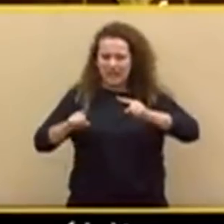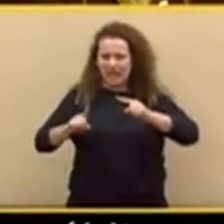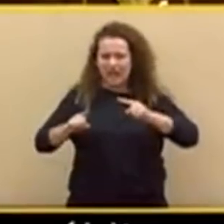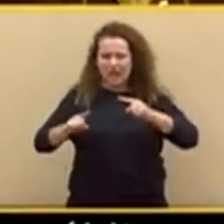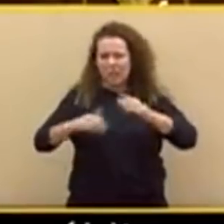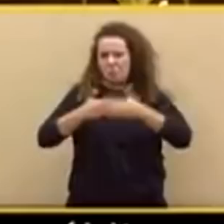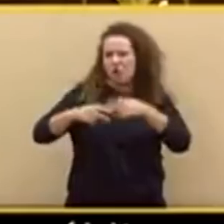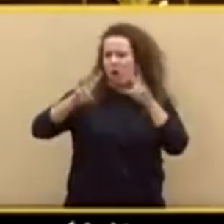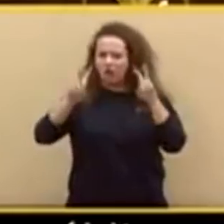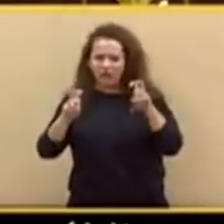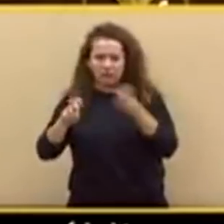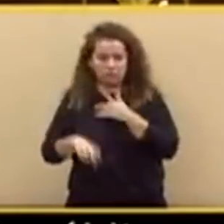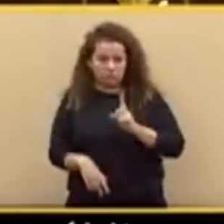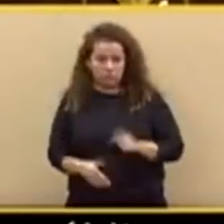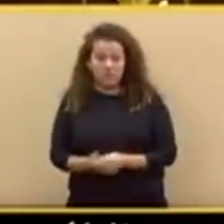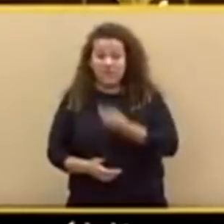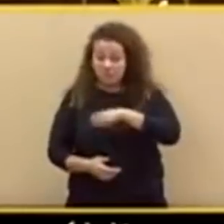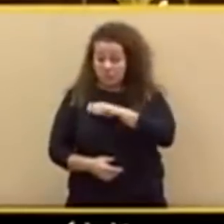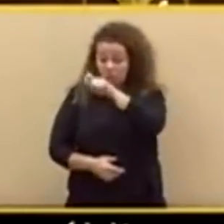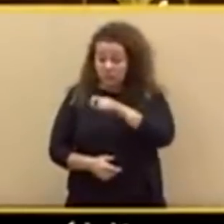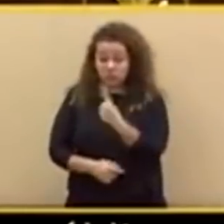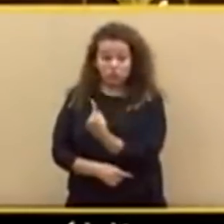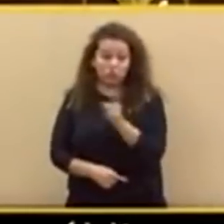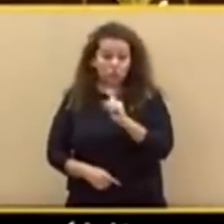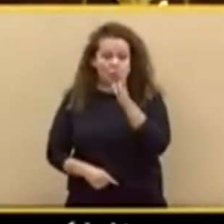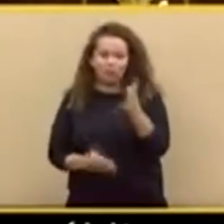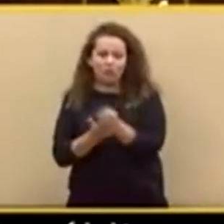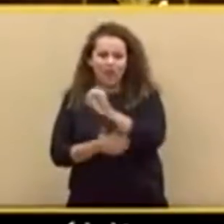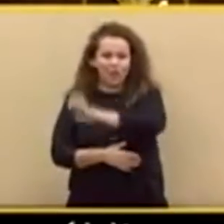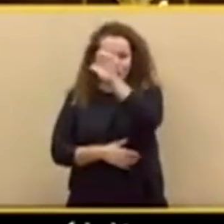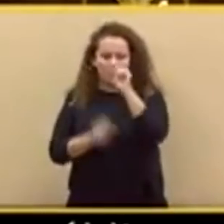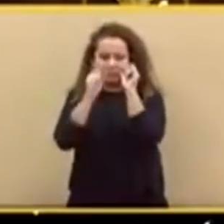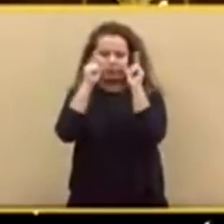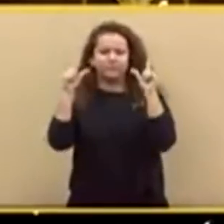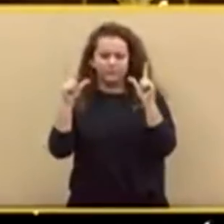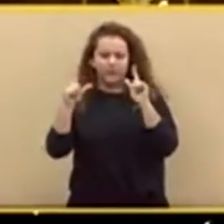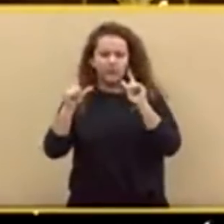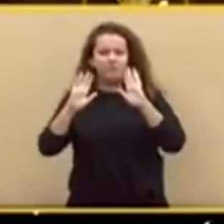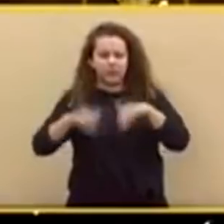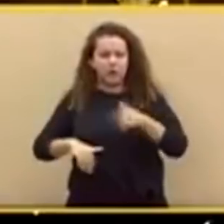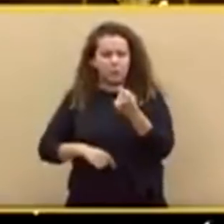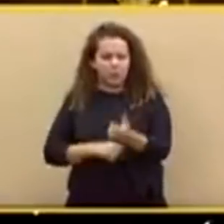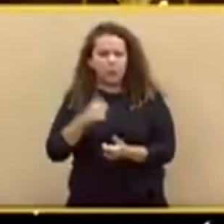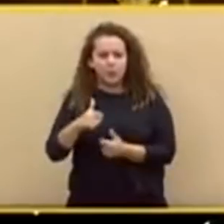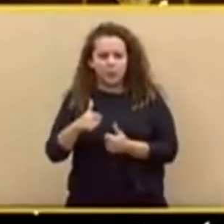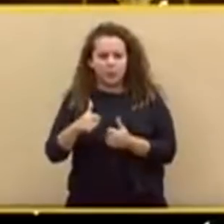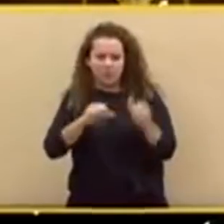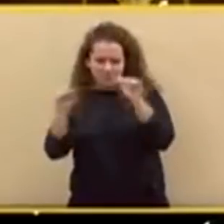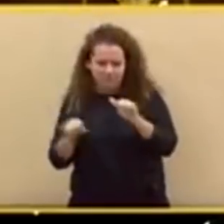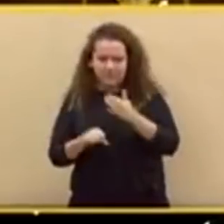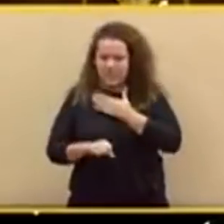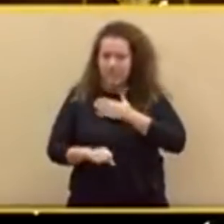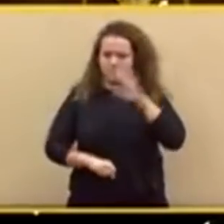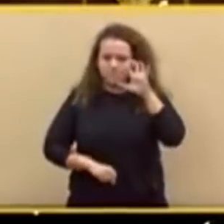no van a estar solos, porque en toda Europa hay un despertar que gana terreno en defensa de su soberanía y en defensa de su identidad